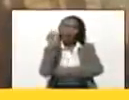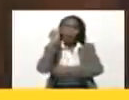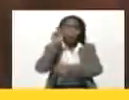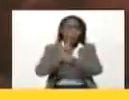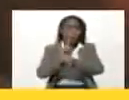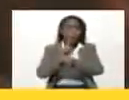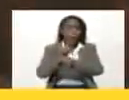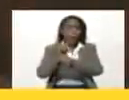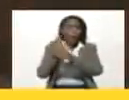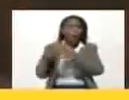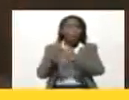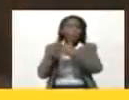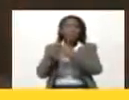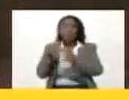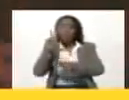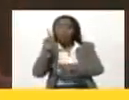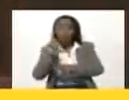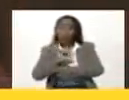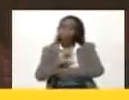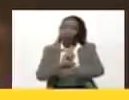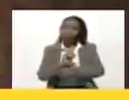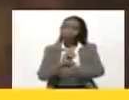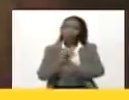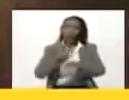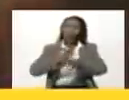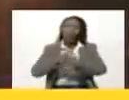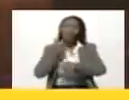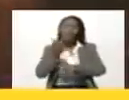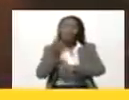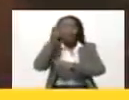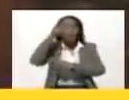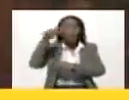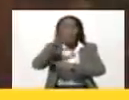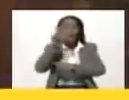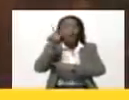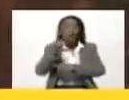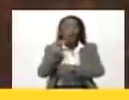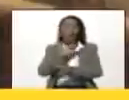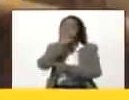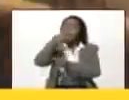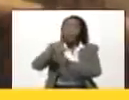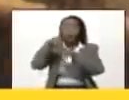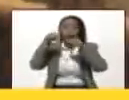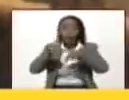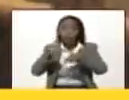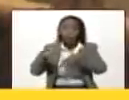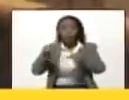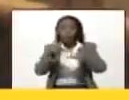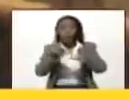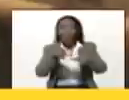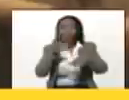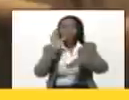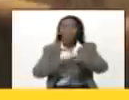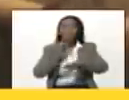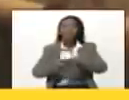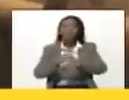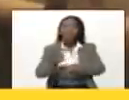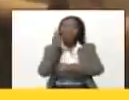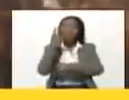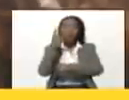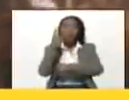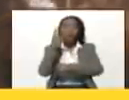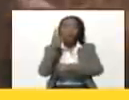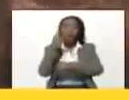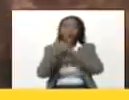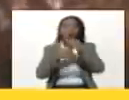Porque se dice que la población que ocupó este espacio pasó por el Estrecho